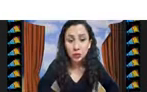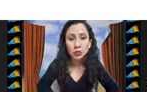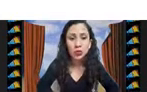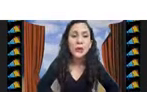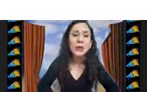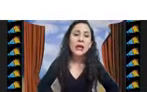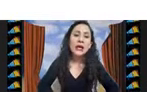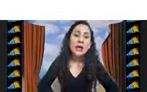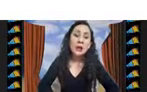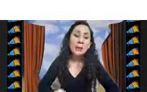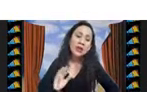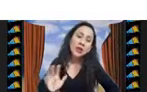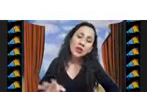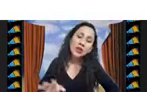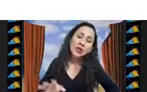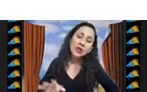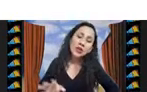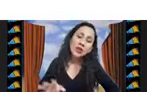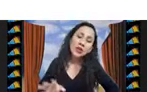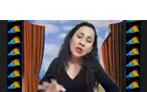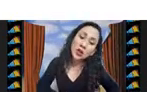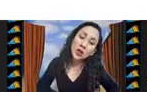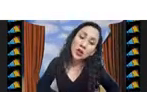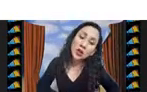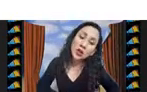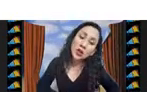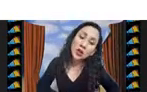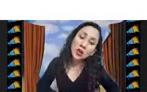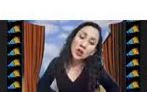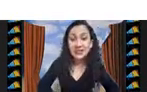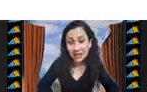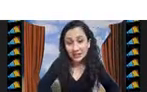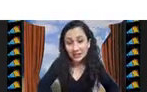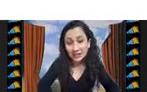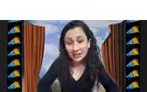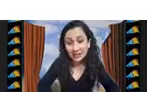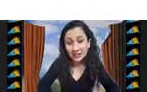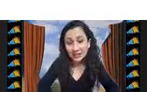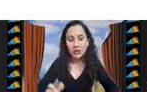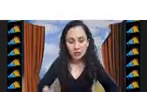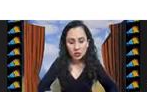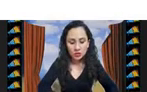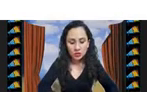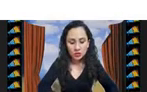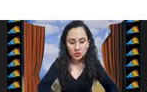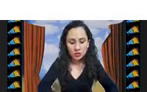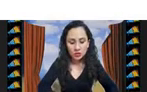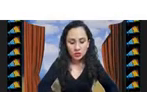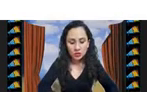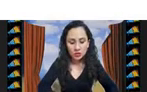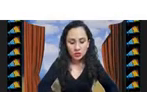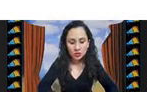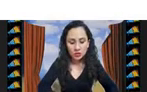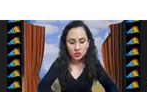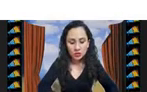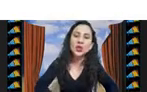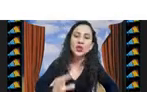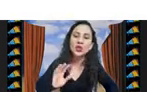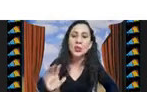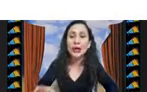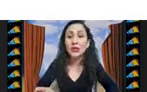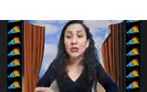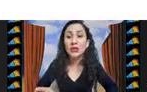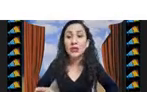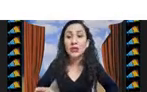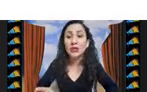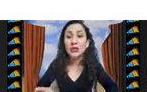una única solución métodos que te permiten obtener soluciones exactas pero que esos como decíamos ya cuando tengo